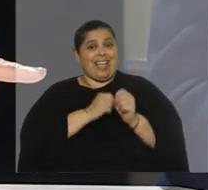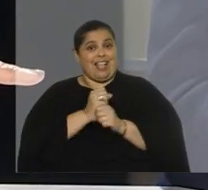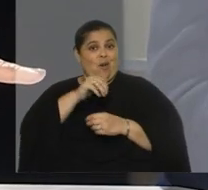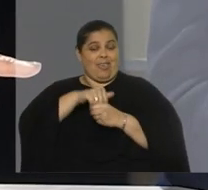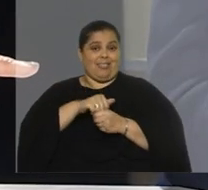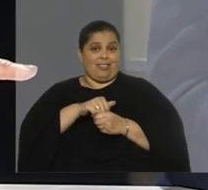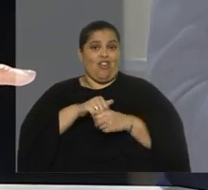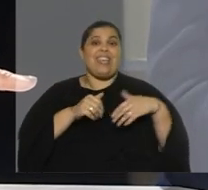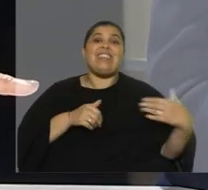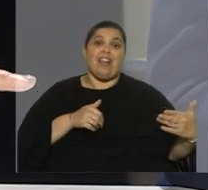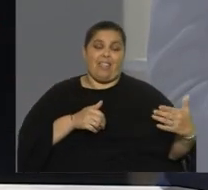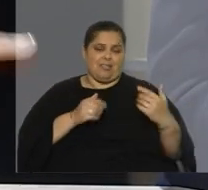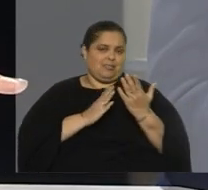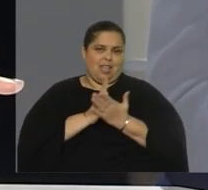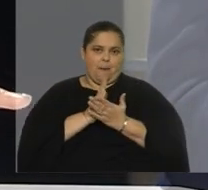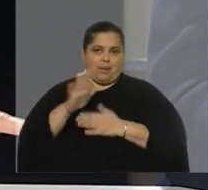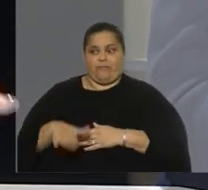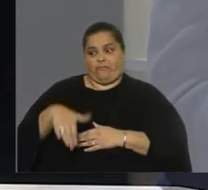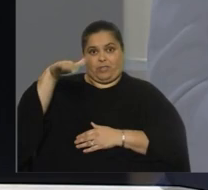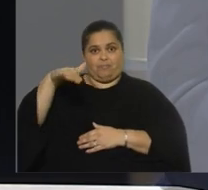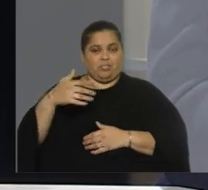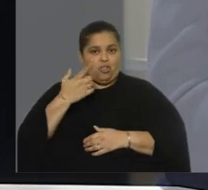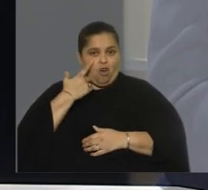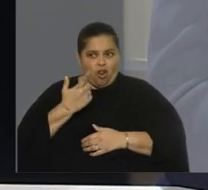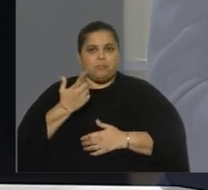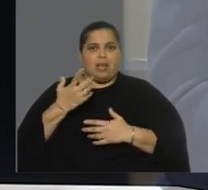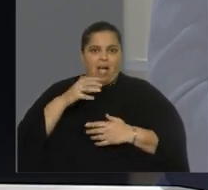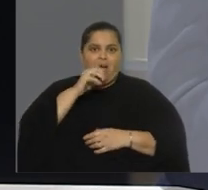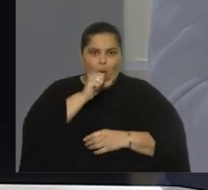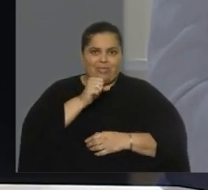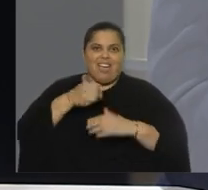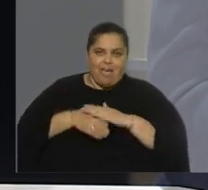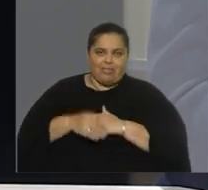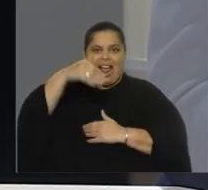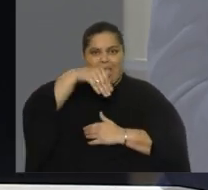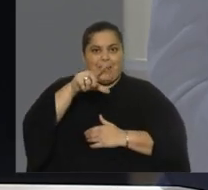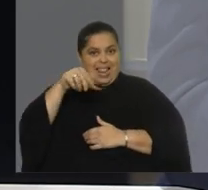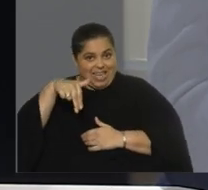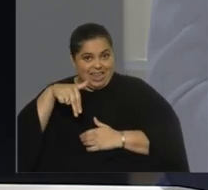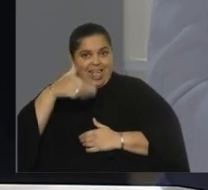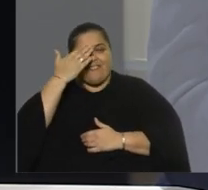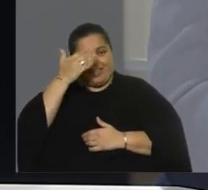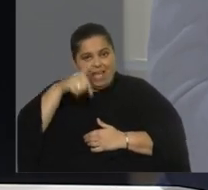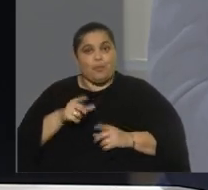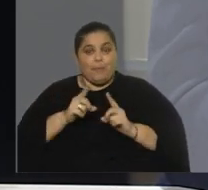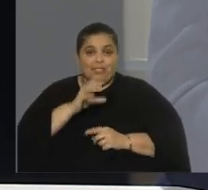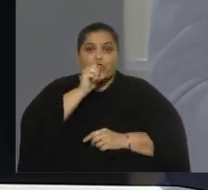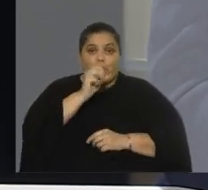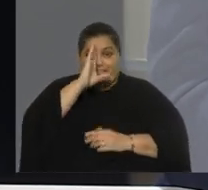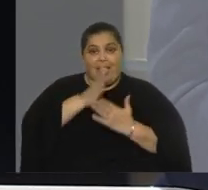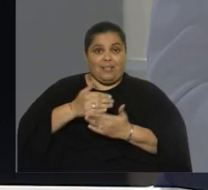izquierda. Y entonces me crié en la izquierda, soporté el ingreso del MLN al frente, soporté la dictadura